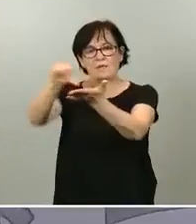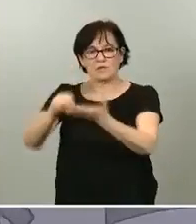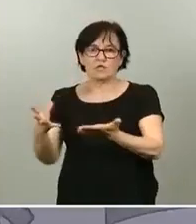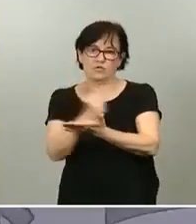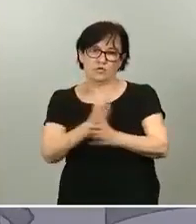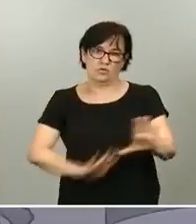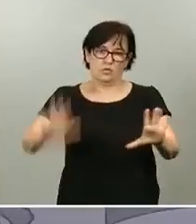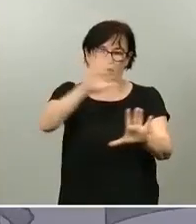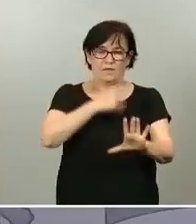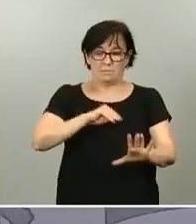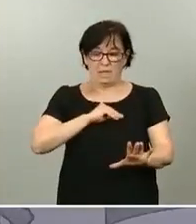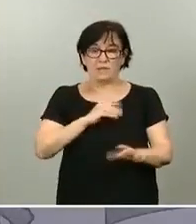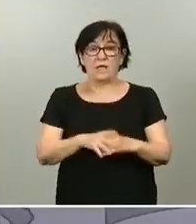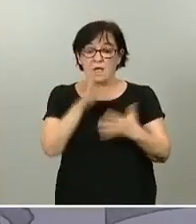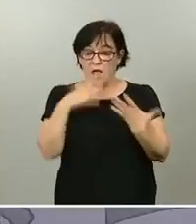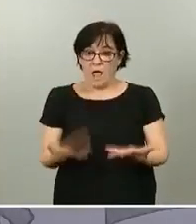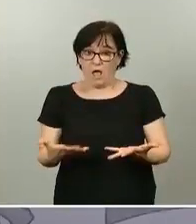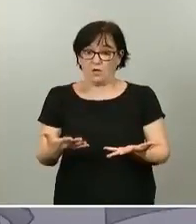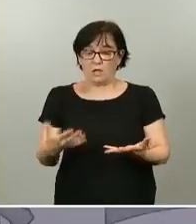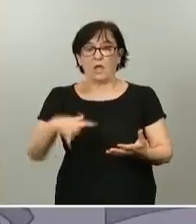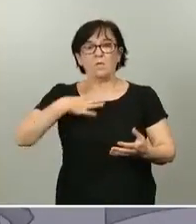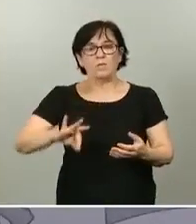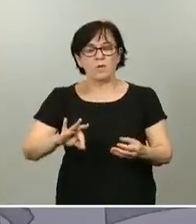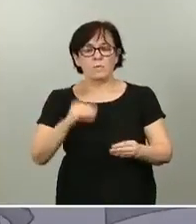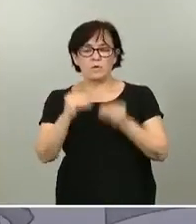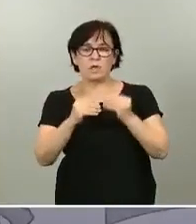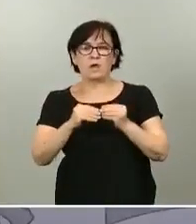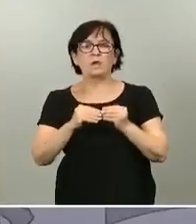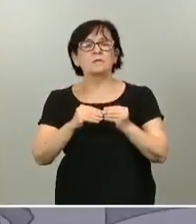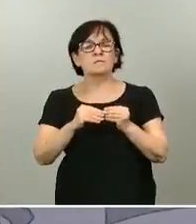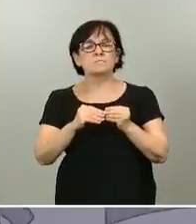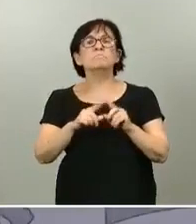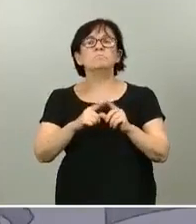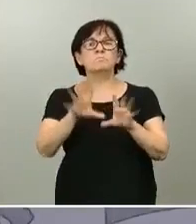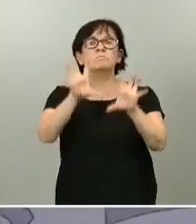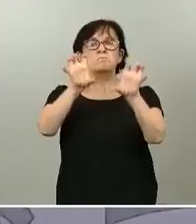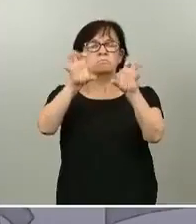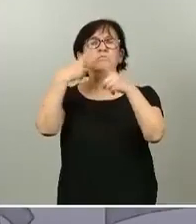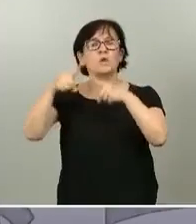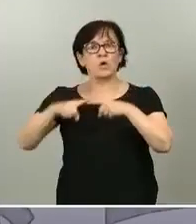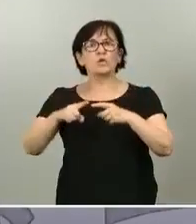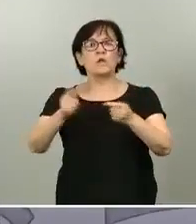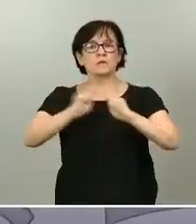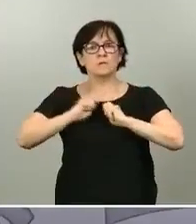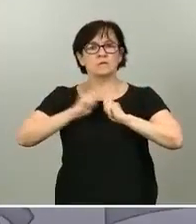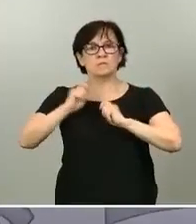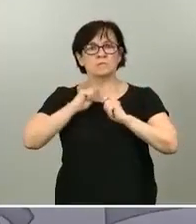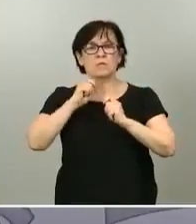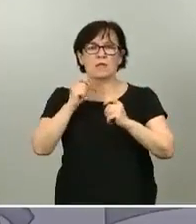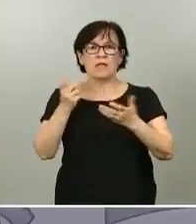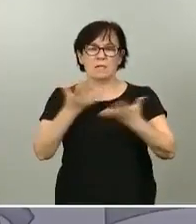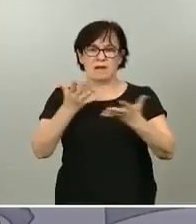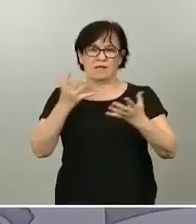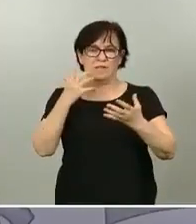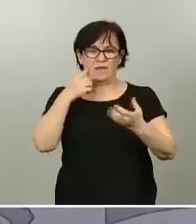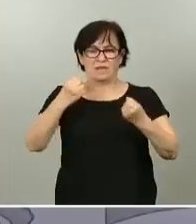Ya desde ahora podemos extraer algunas lecciones de esta emergencia sanitaria sin precedentes. La primera que